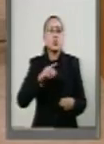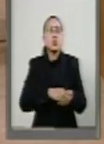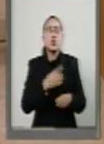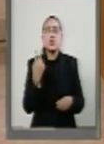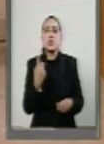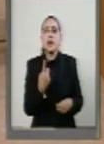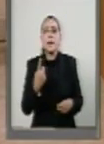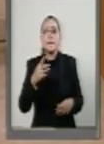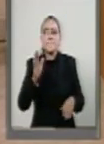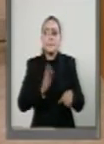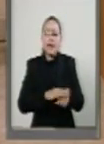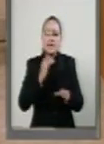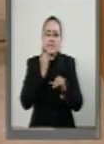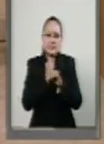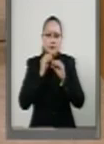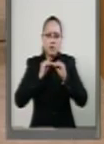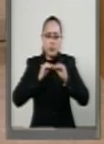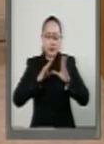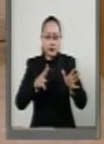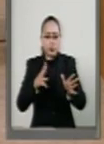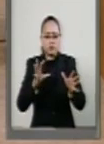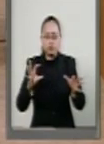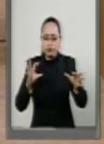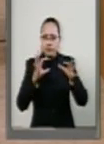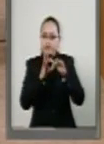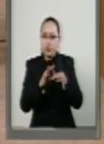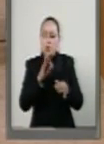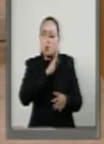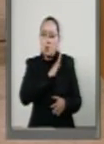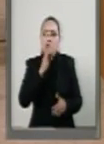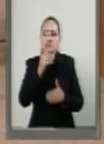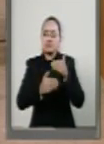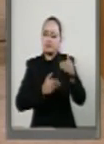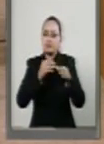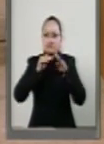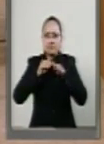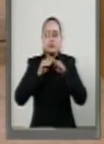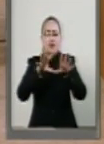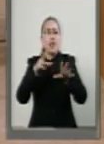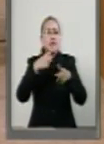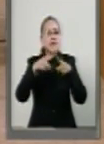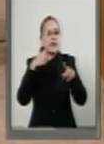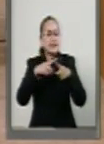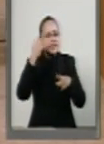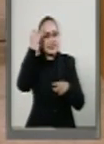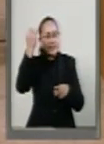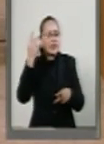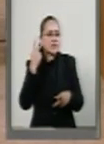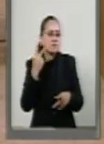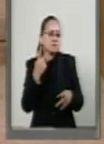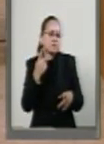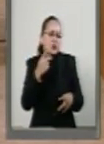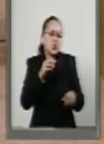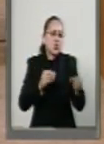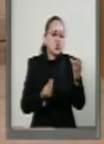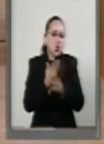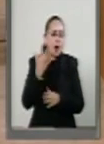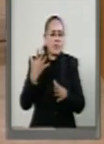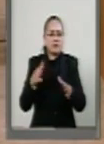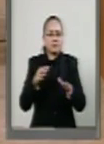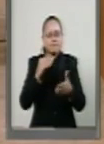con una mayor y mejor información, será posible difundir políticas públicas que permitan